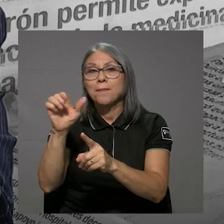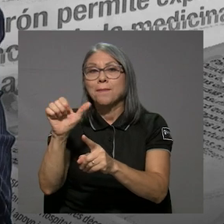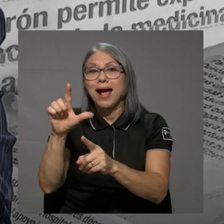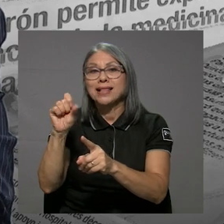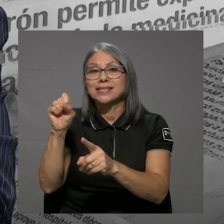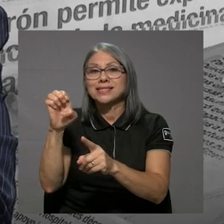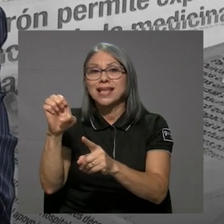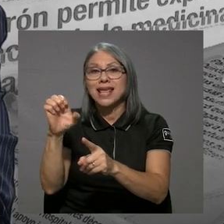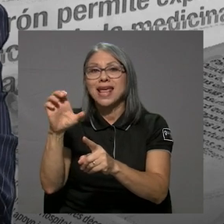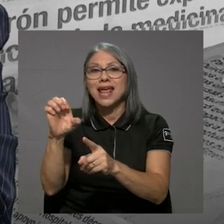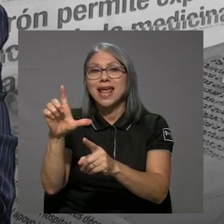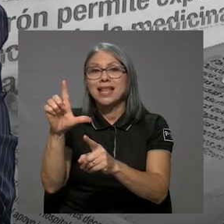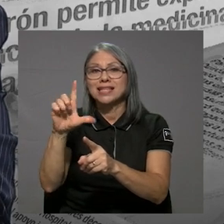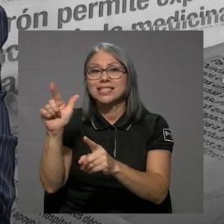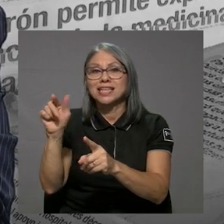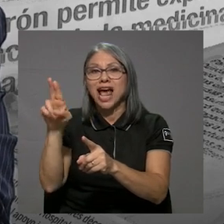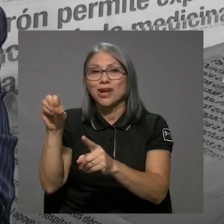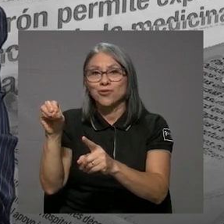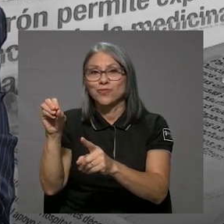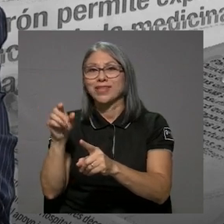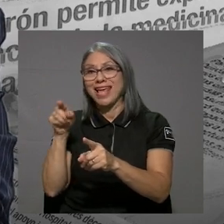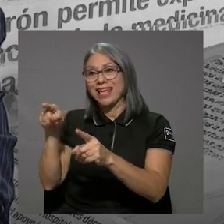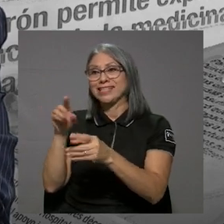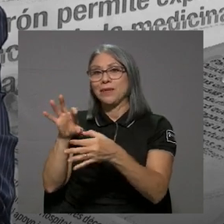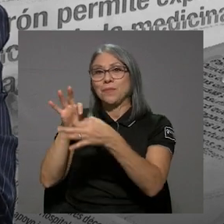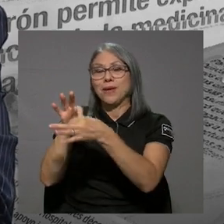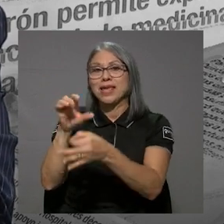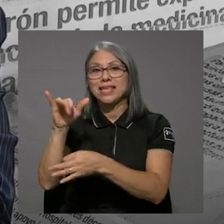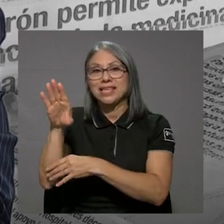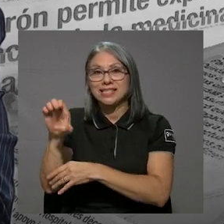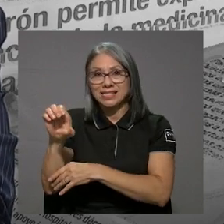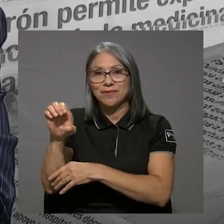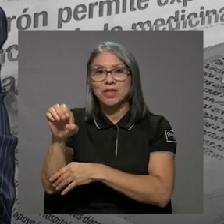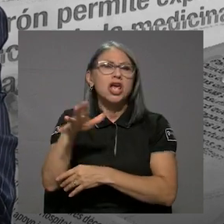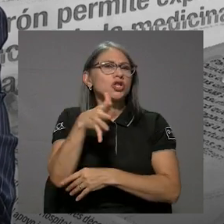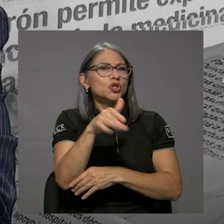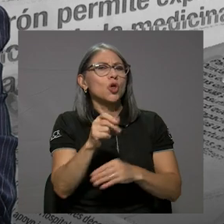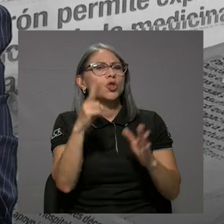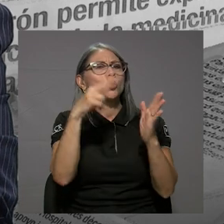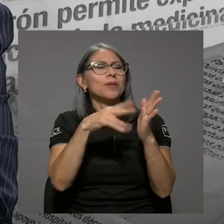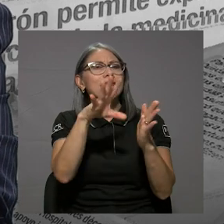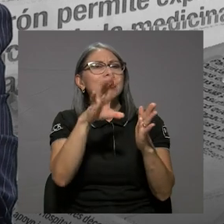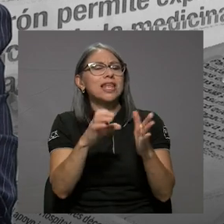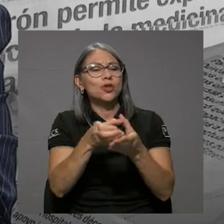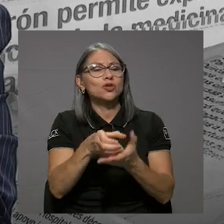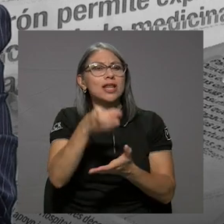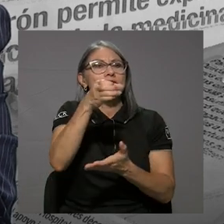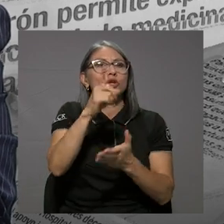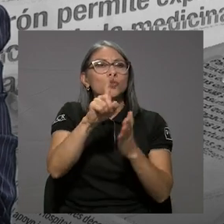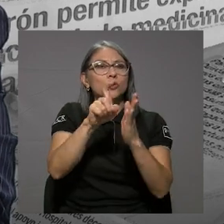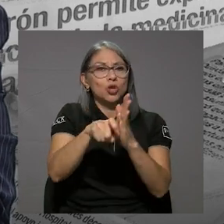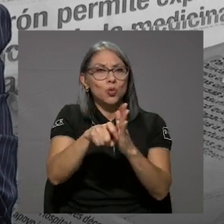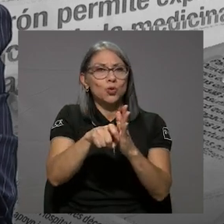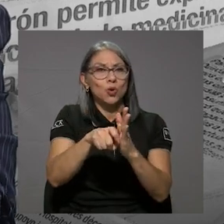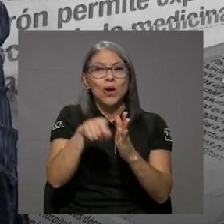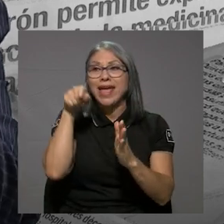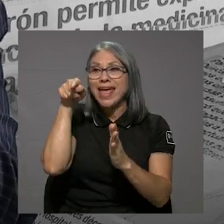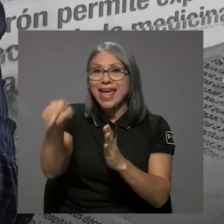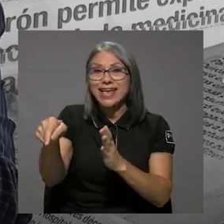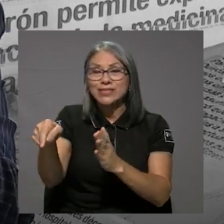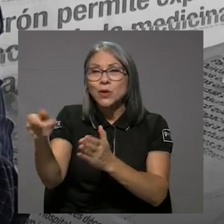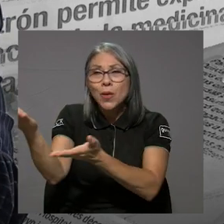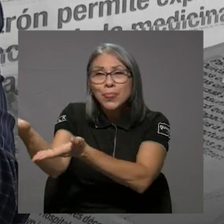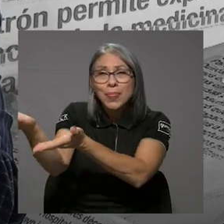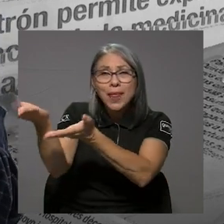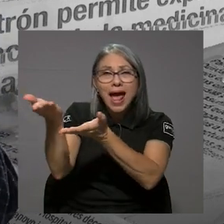llano, que es del ICE, son 2.5 metros cúbicos, 2.500 litros por segundo, traerlo desde, por